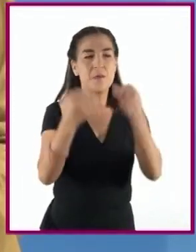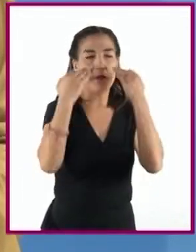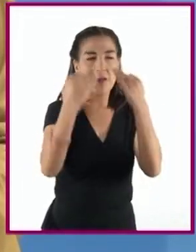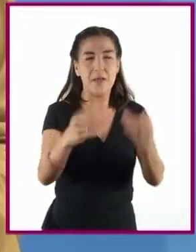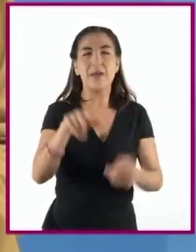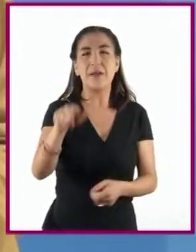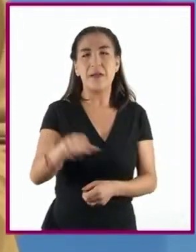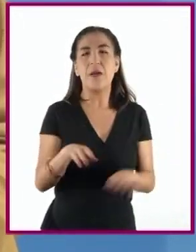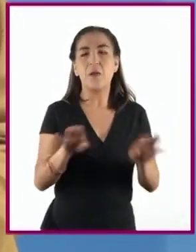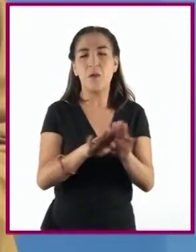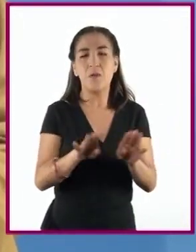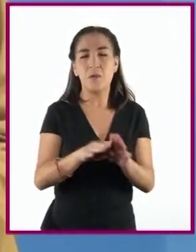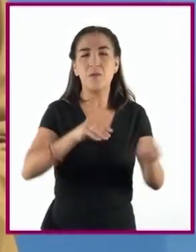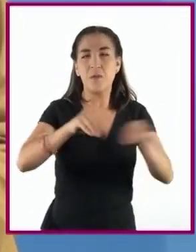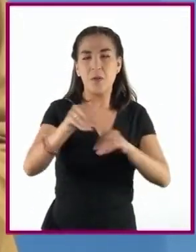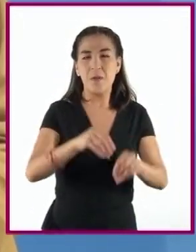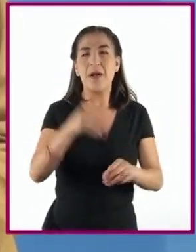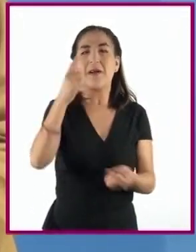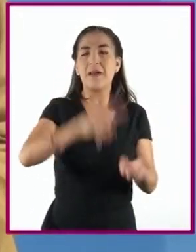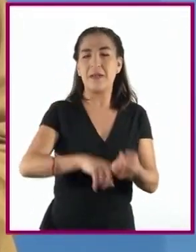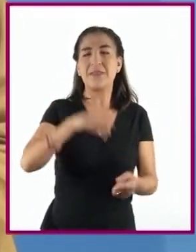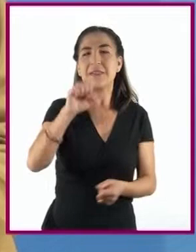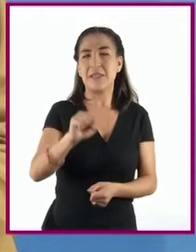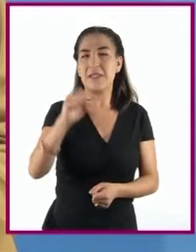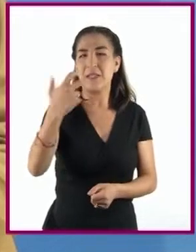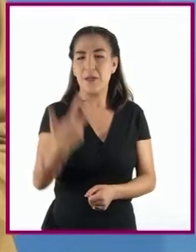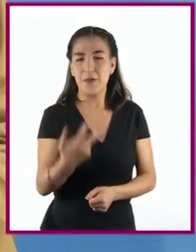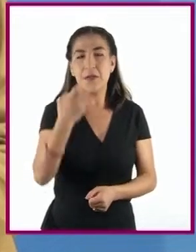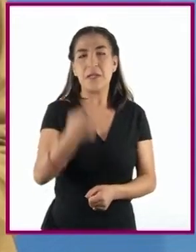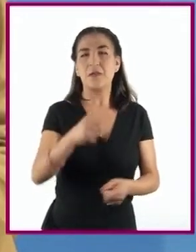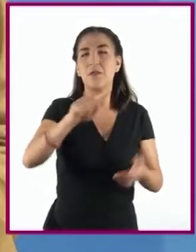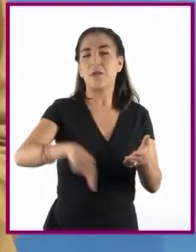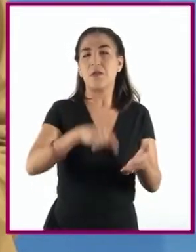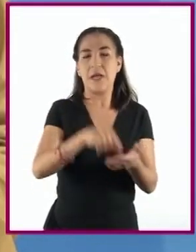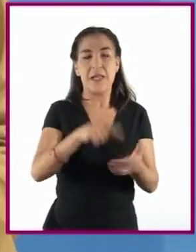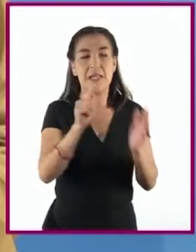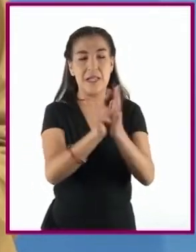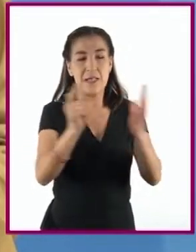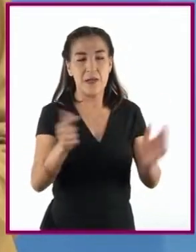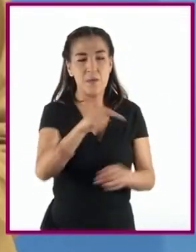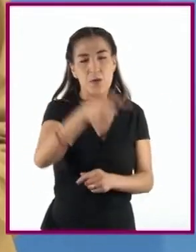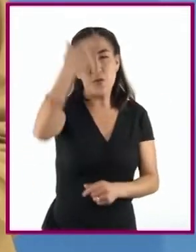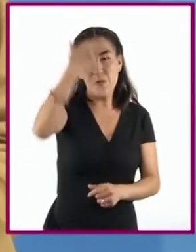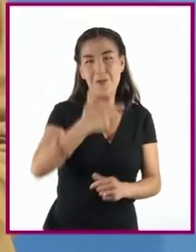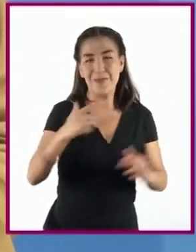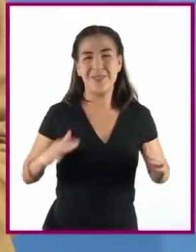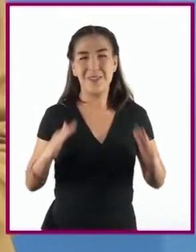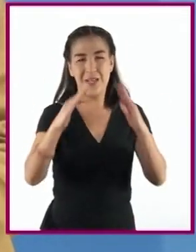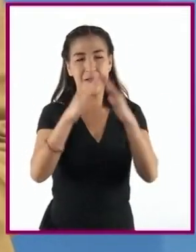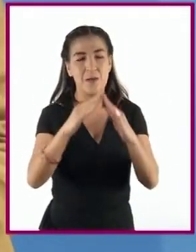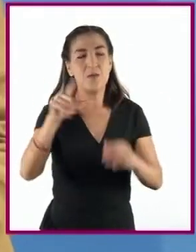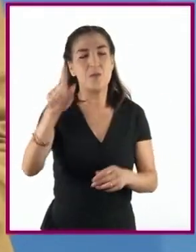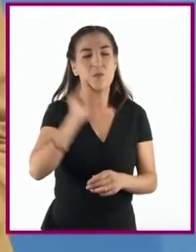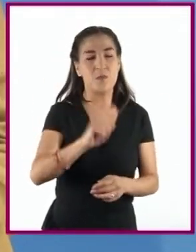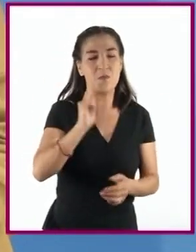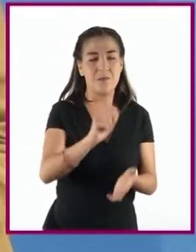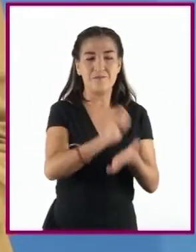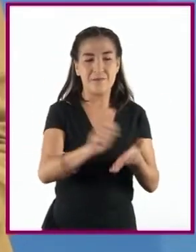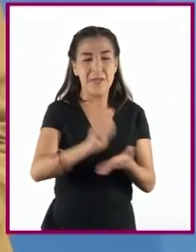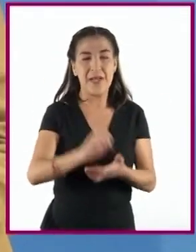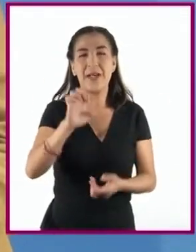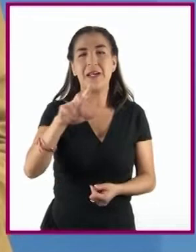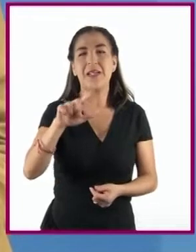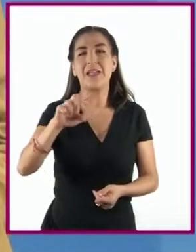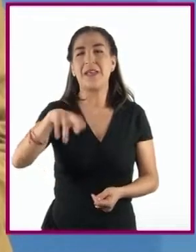Movimiento del 68, que se encuentran compilados en el libro La noche de Tlatelolco, de la escritora Elena Poniatowska.